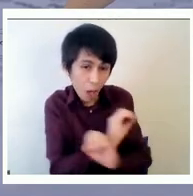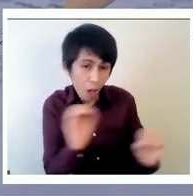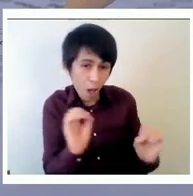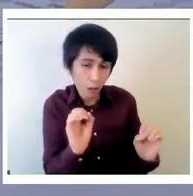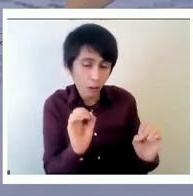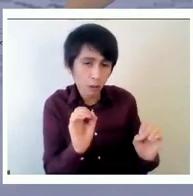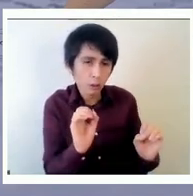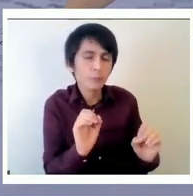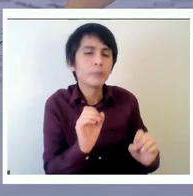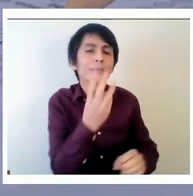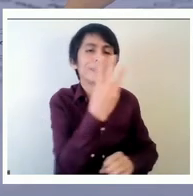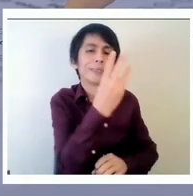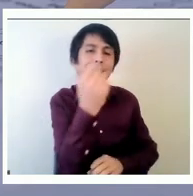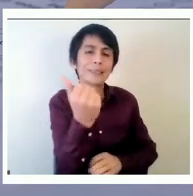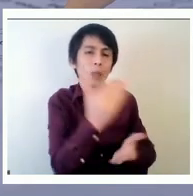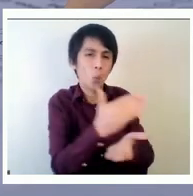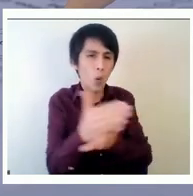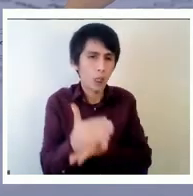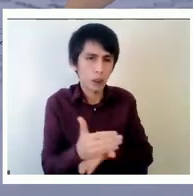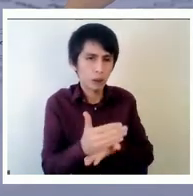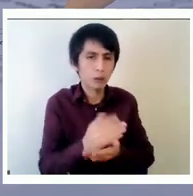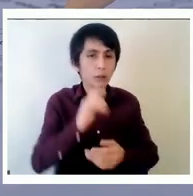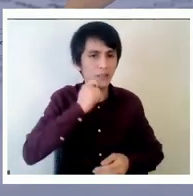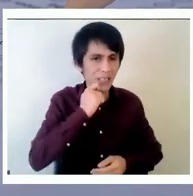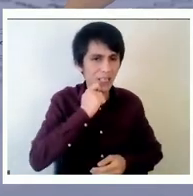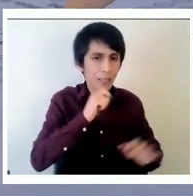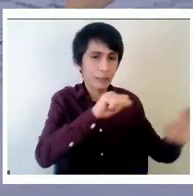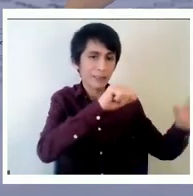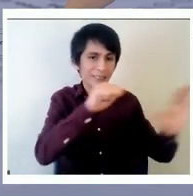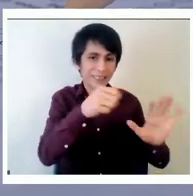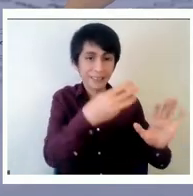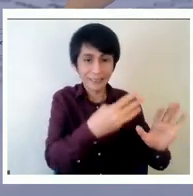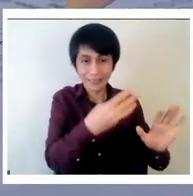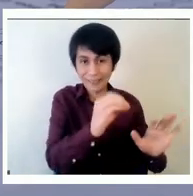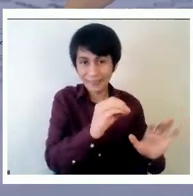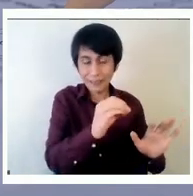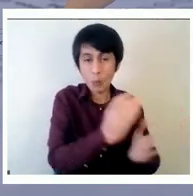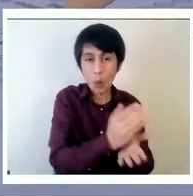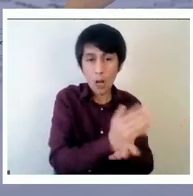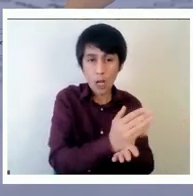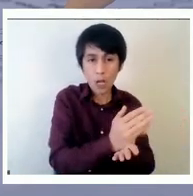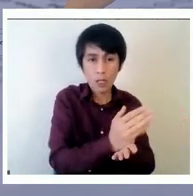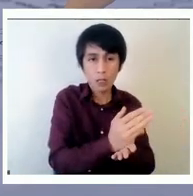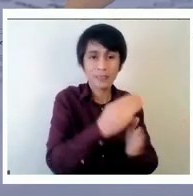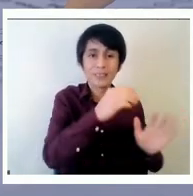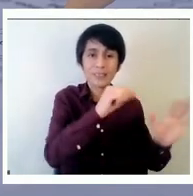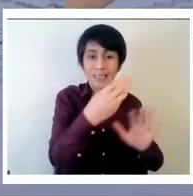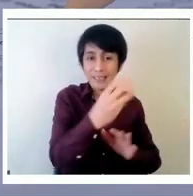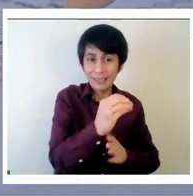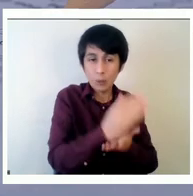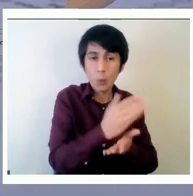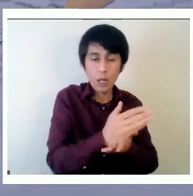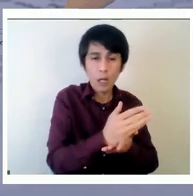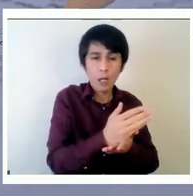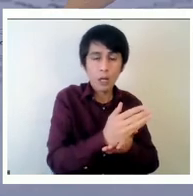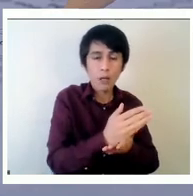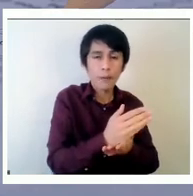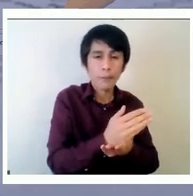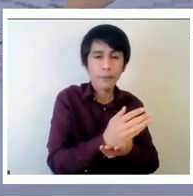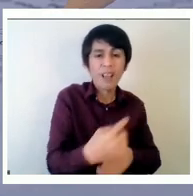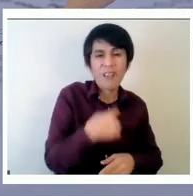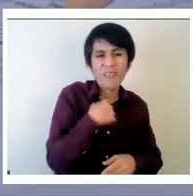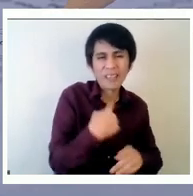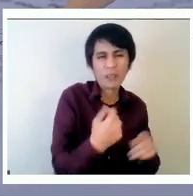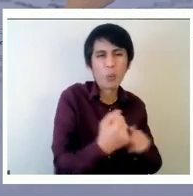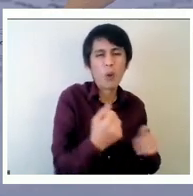decir de 630 escuelas 36 son las que se encuentran afectadas de esta el máximo